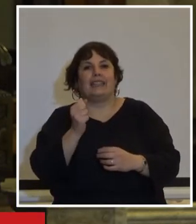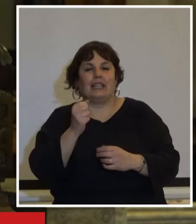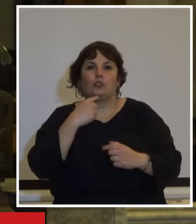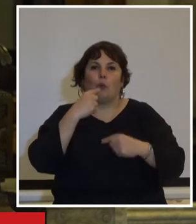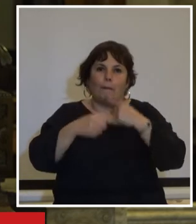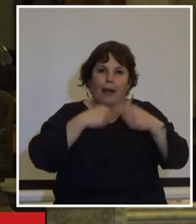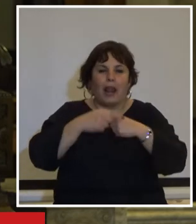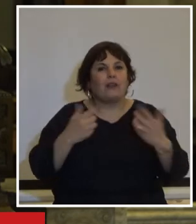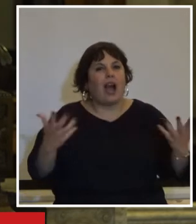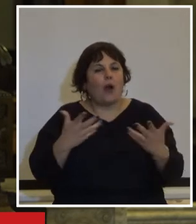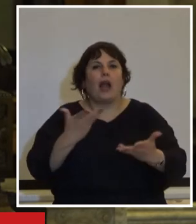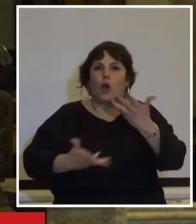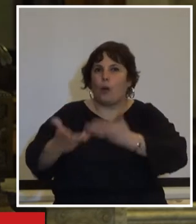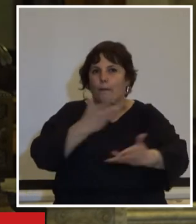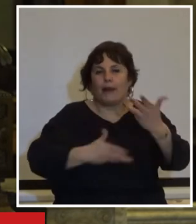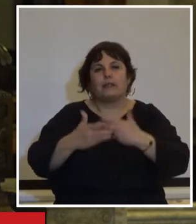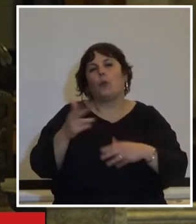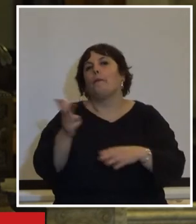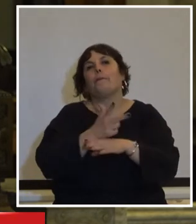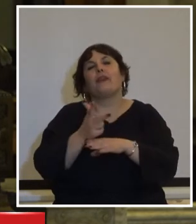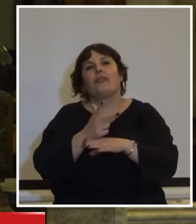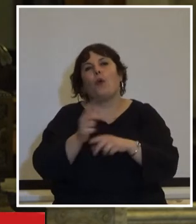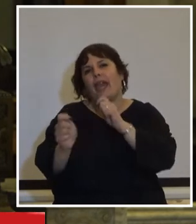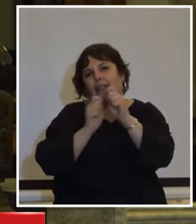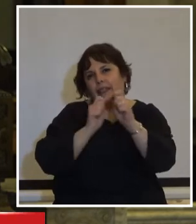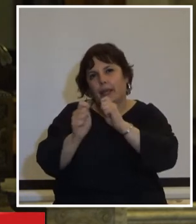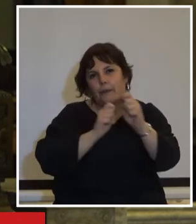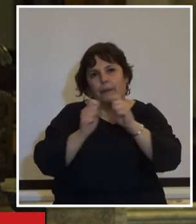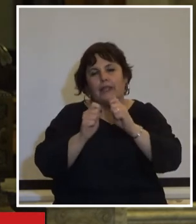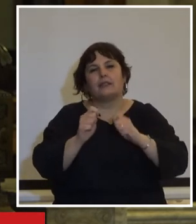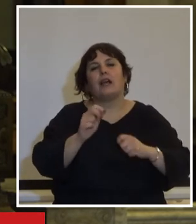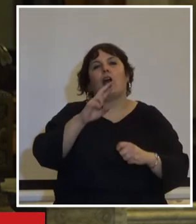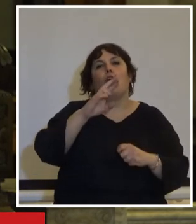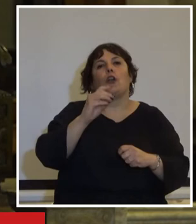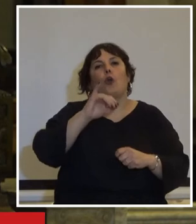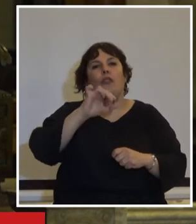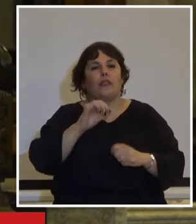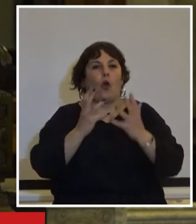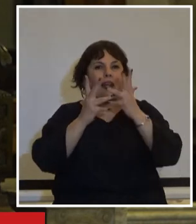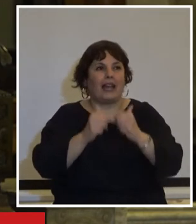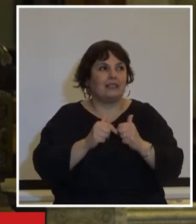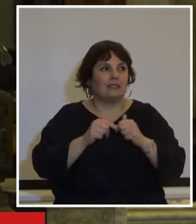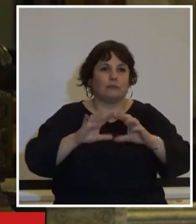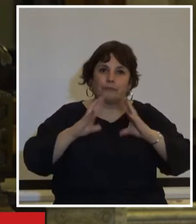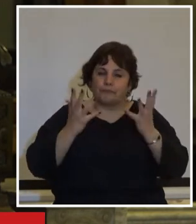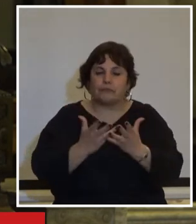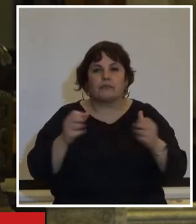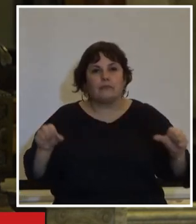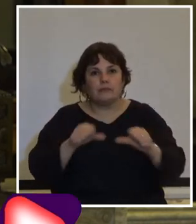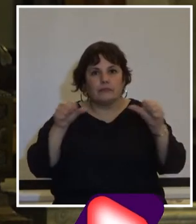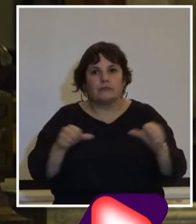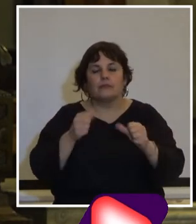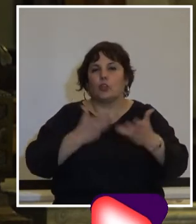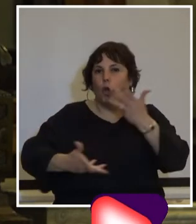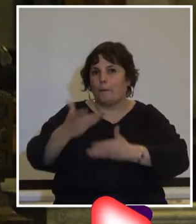vamos ahora a compartir un video que es una entrevista realizada por Rodi Silva organizador de toda esta actividad que estamos